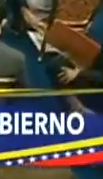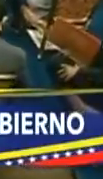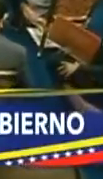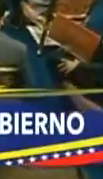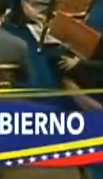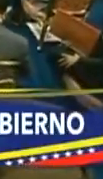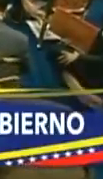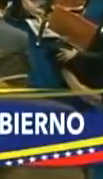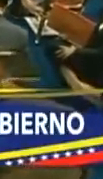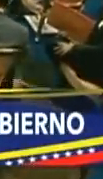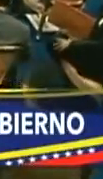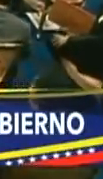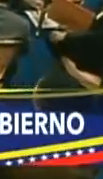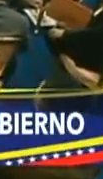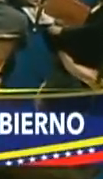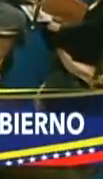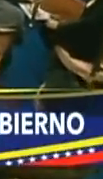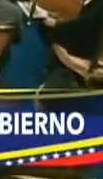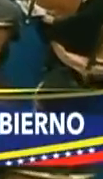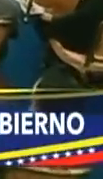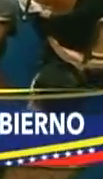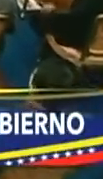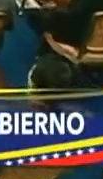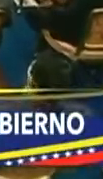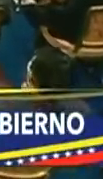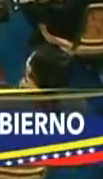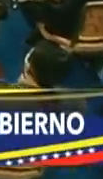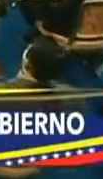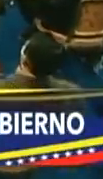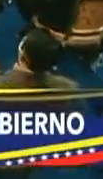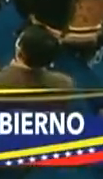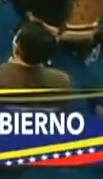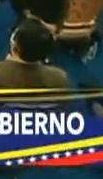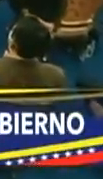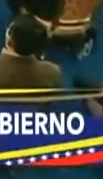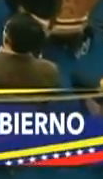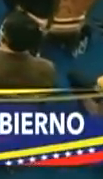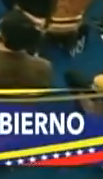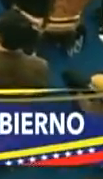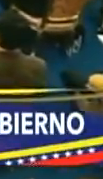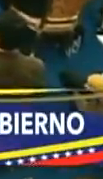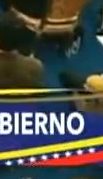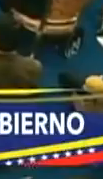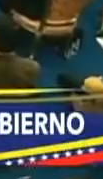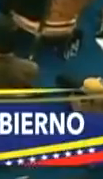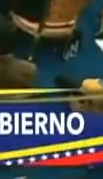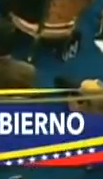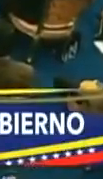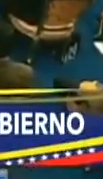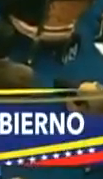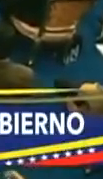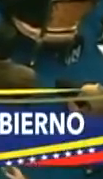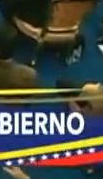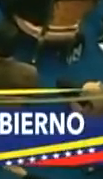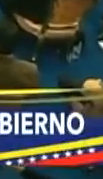Buenas tardes, buenas tardes, mis saludos